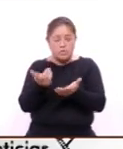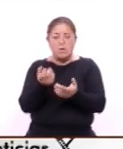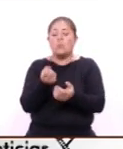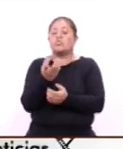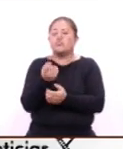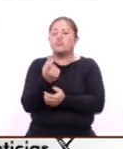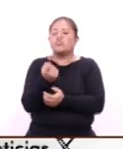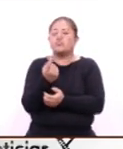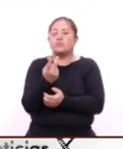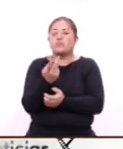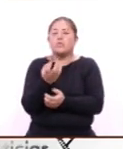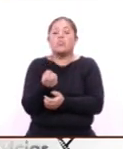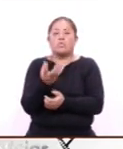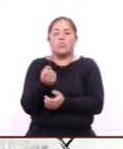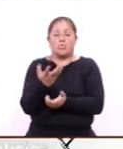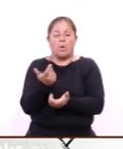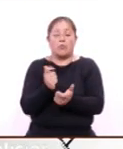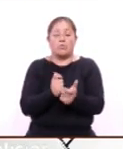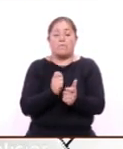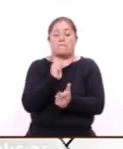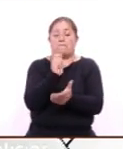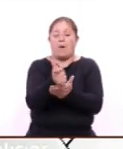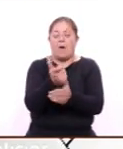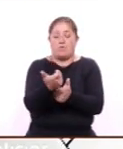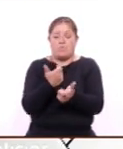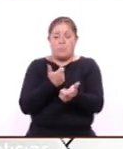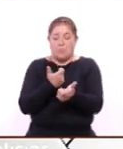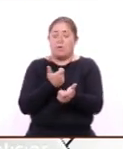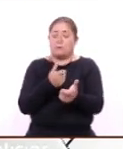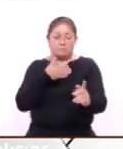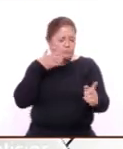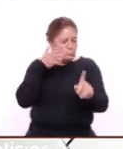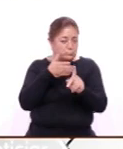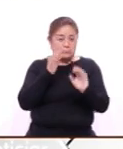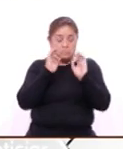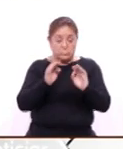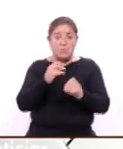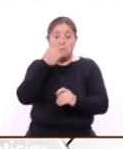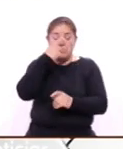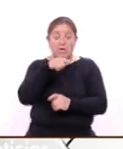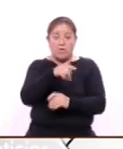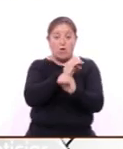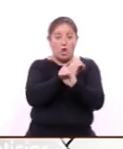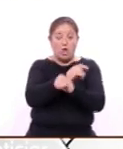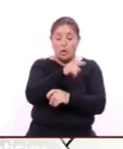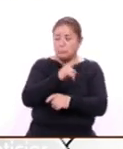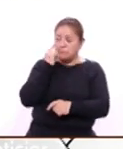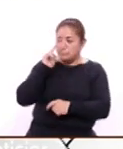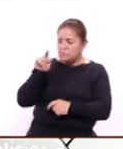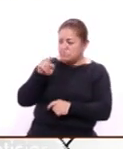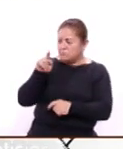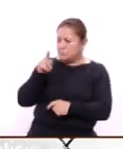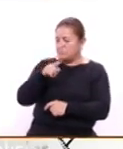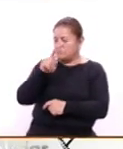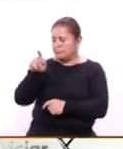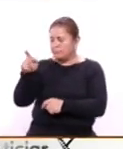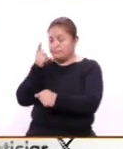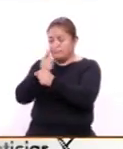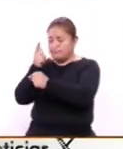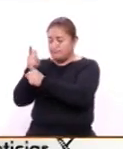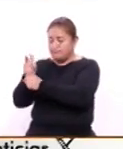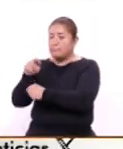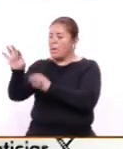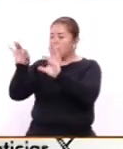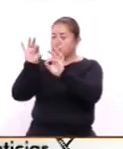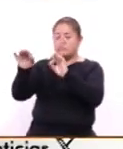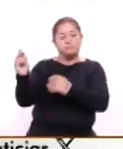bien digamos direccionado para que incluso incluso OXXO de ahí mismo va a tomar talentos para ayudar